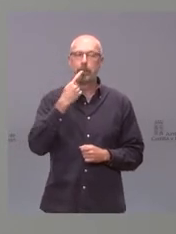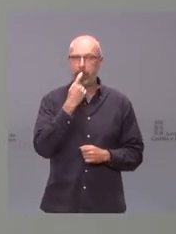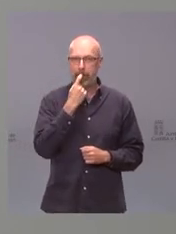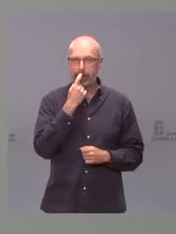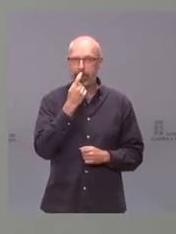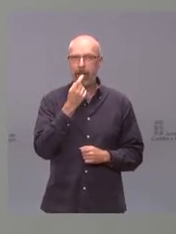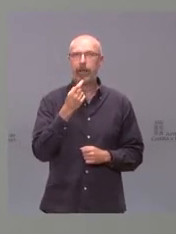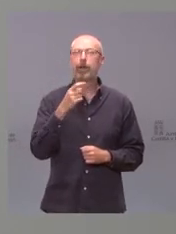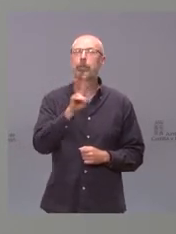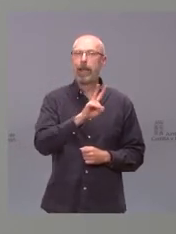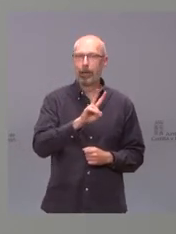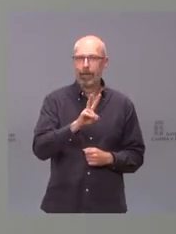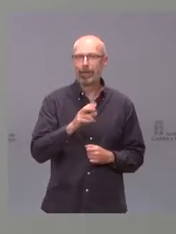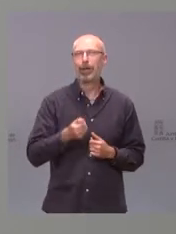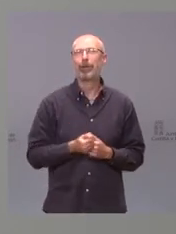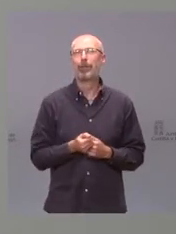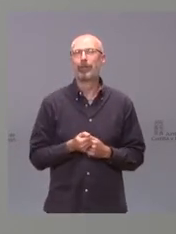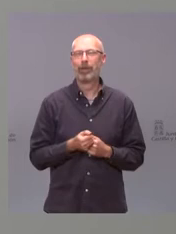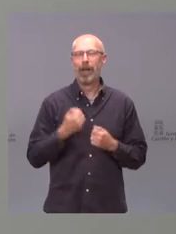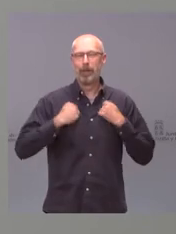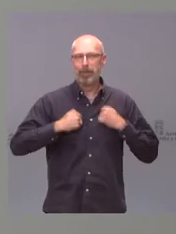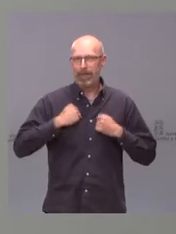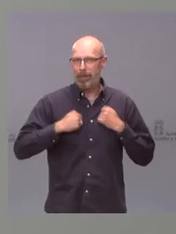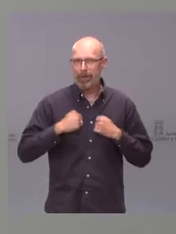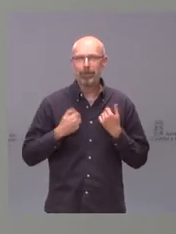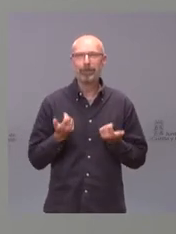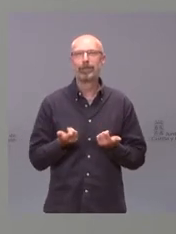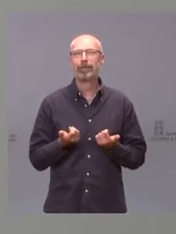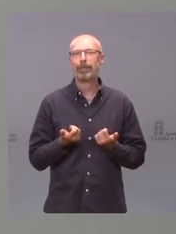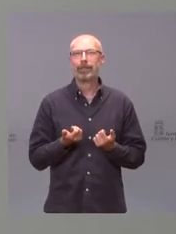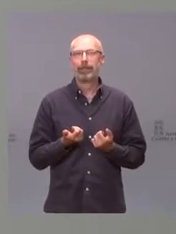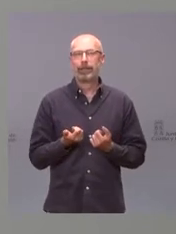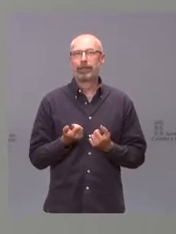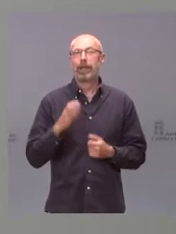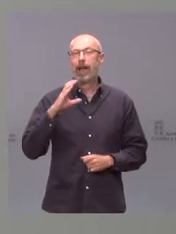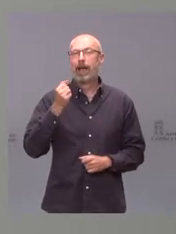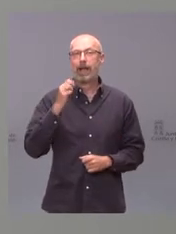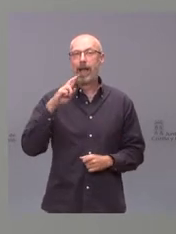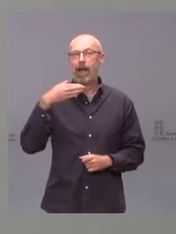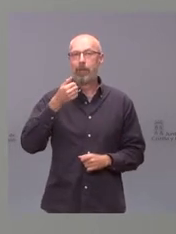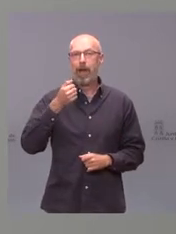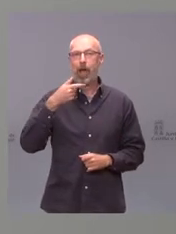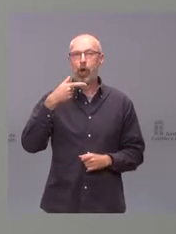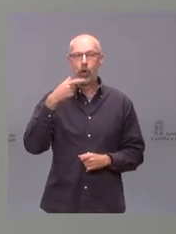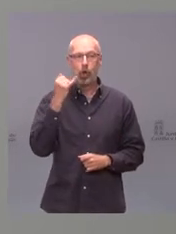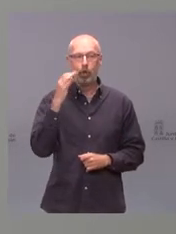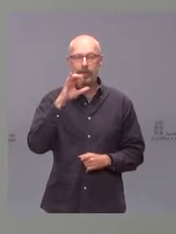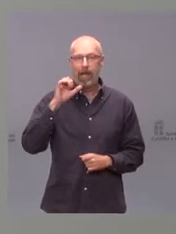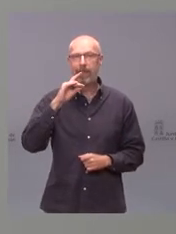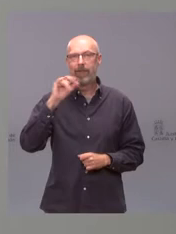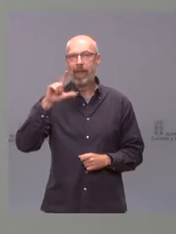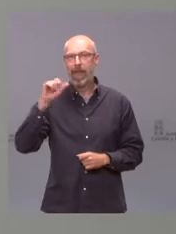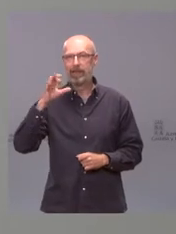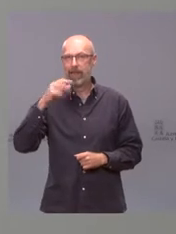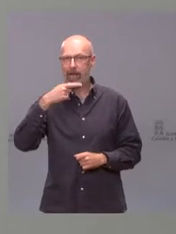Valladolid 158, Venta de Baños 156 y Carvajosa de la Sagra 151. Estamos